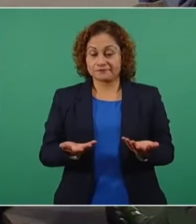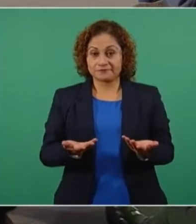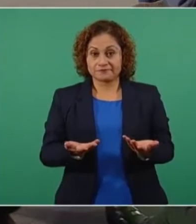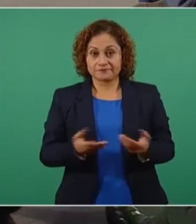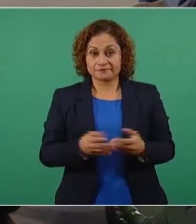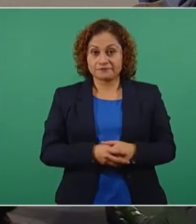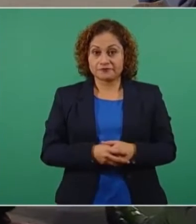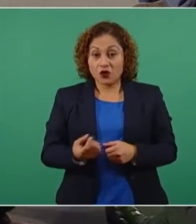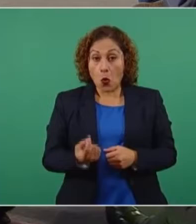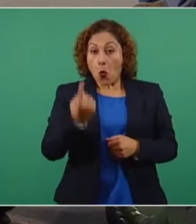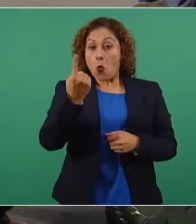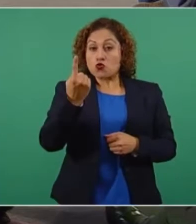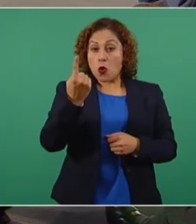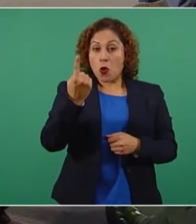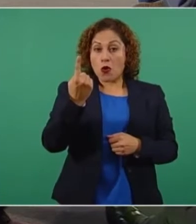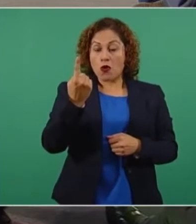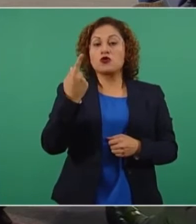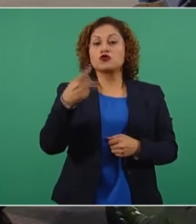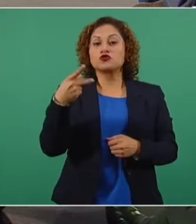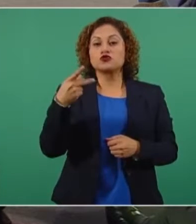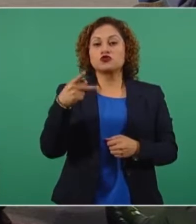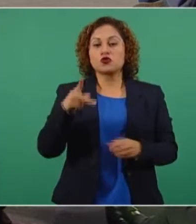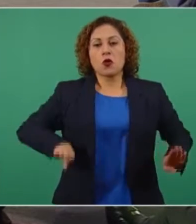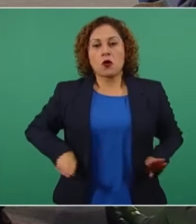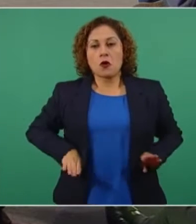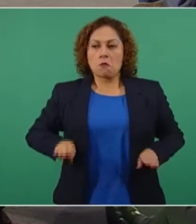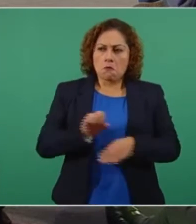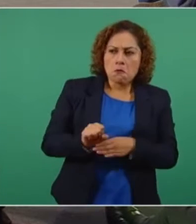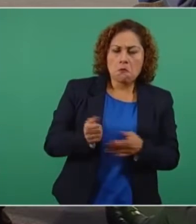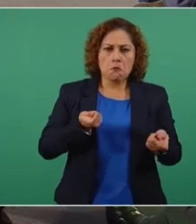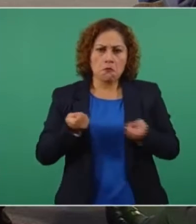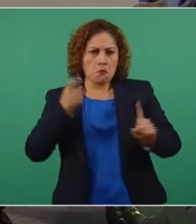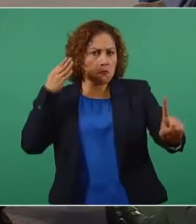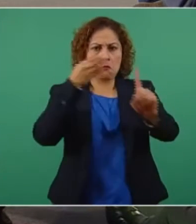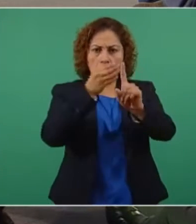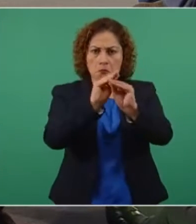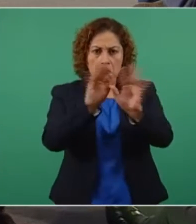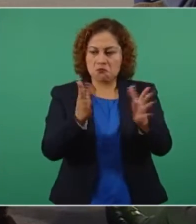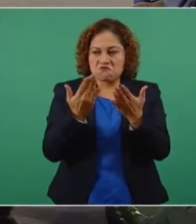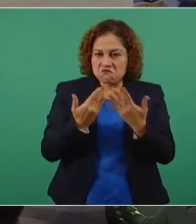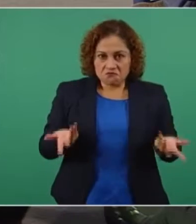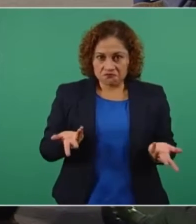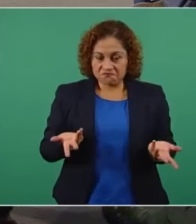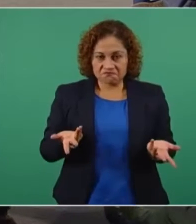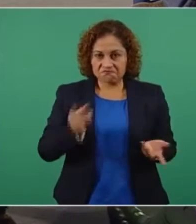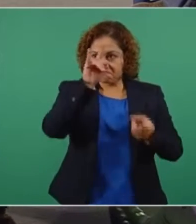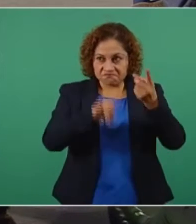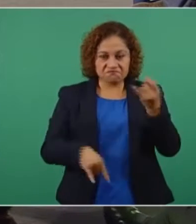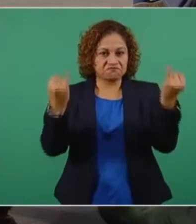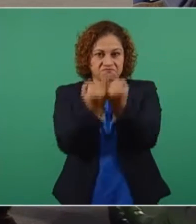tenga una postura, vamos a decir, moderada, objetiva, no,